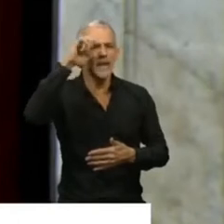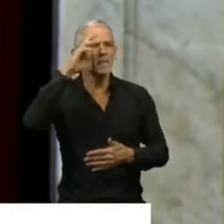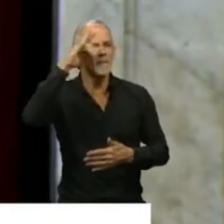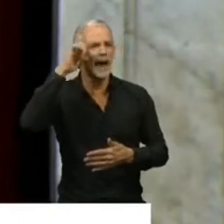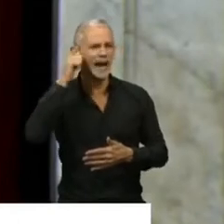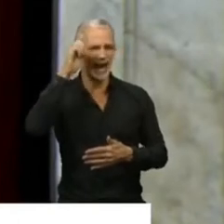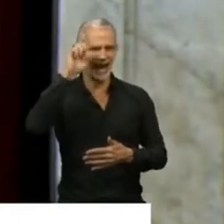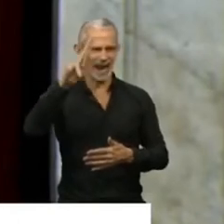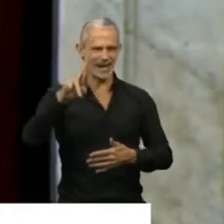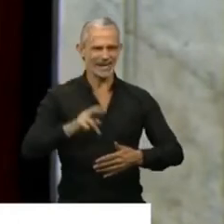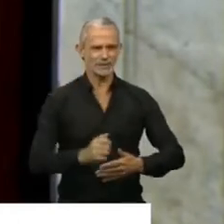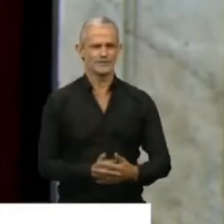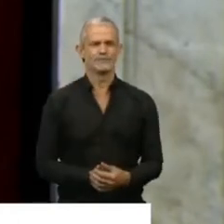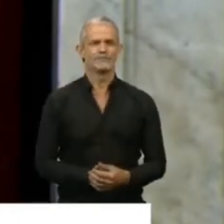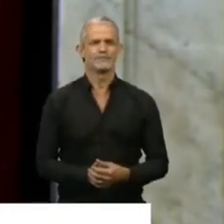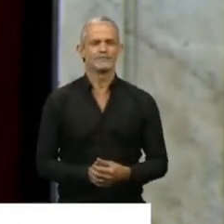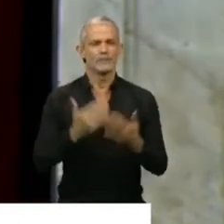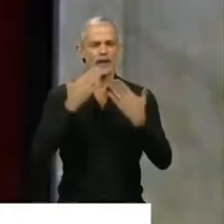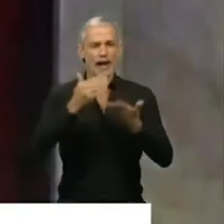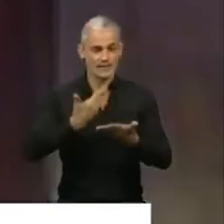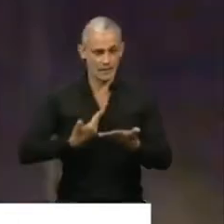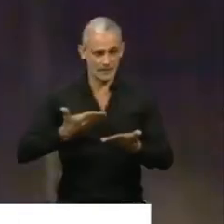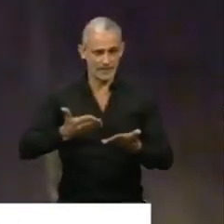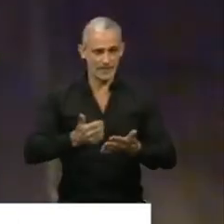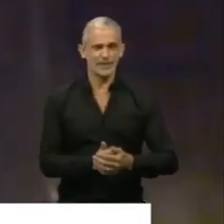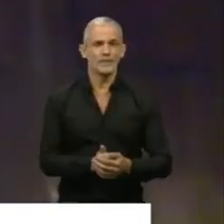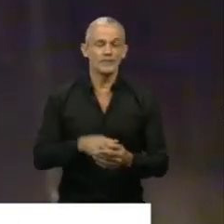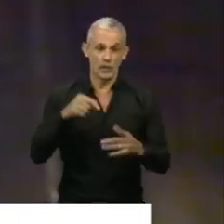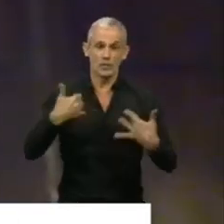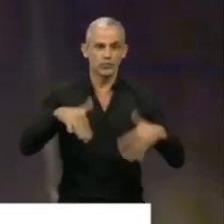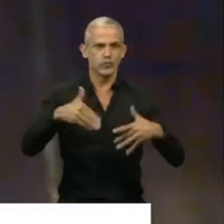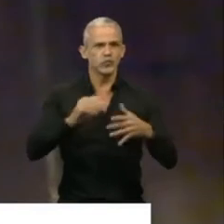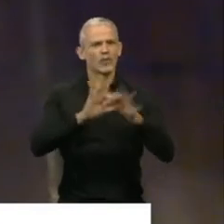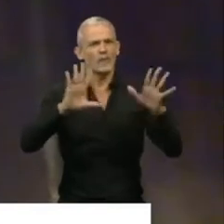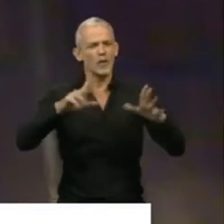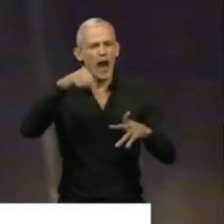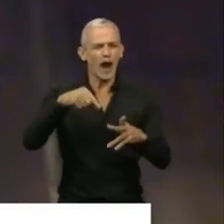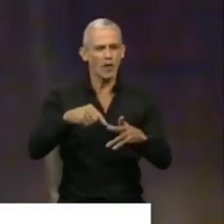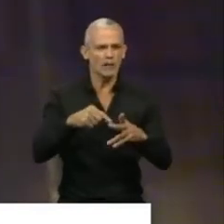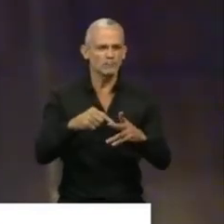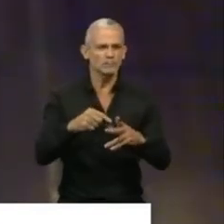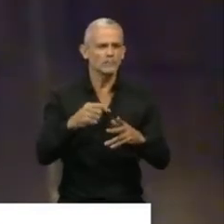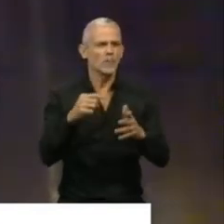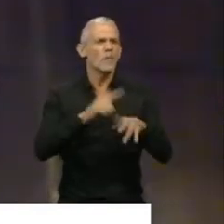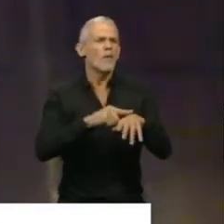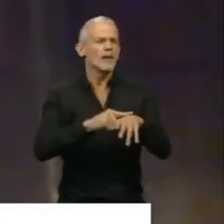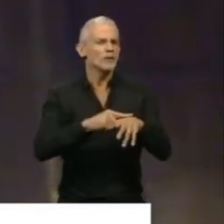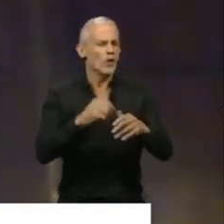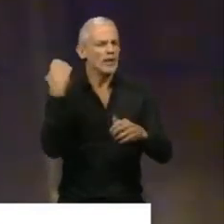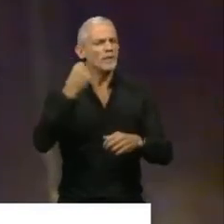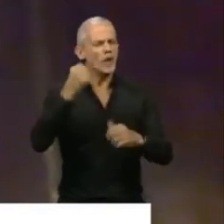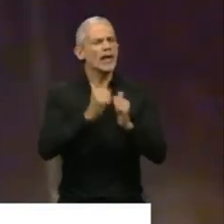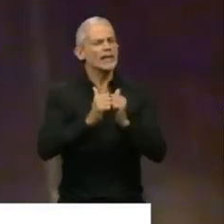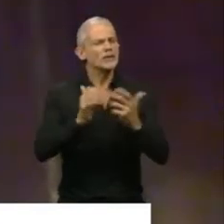Gracias, señor presidente. Estamos haciendo historia en la democracia argentina, como aquí se dijo. La pandemia